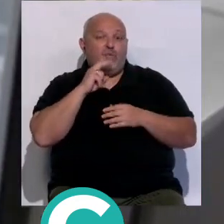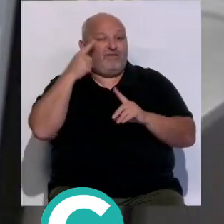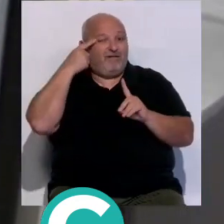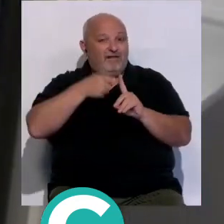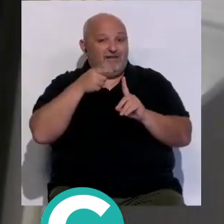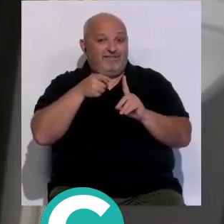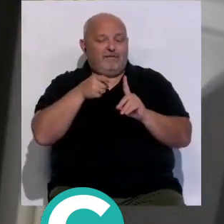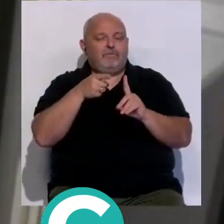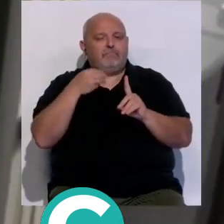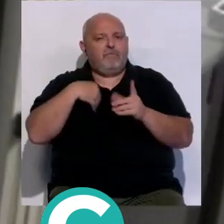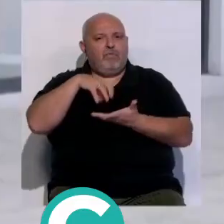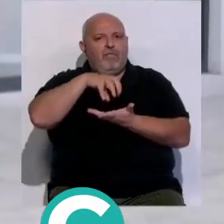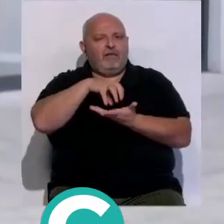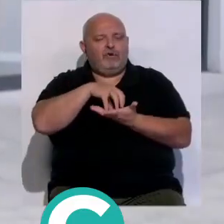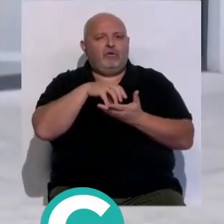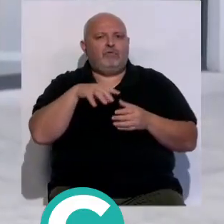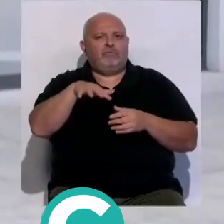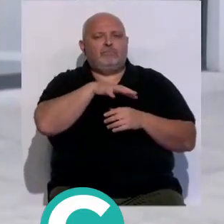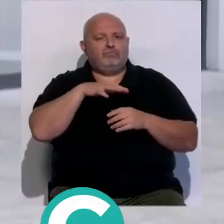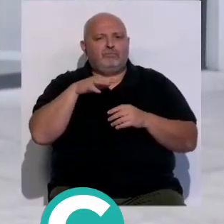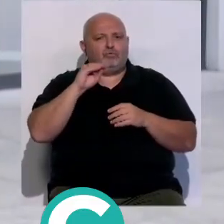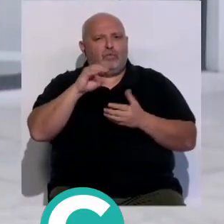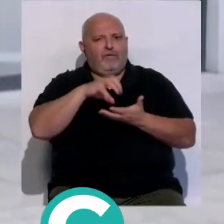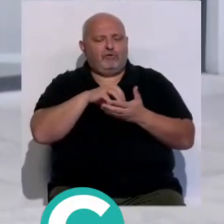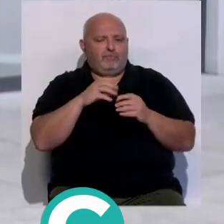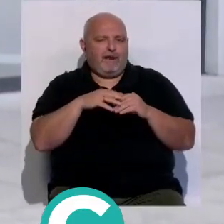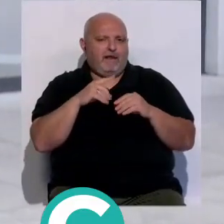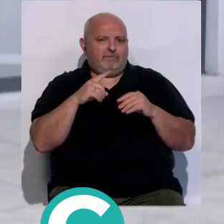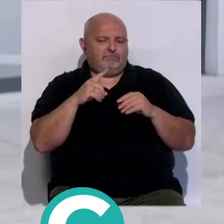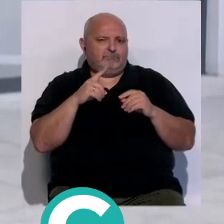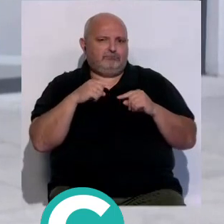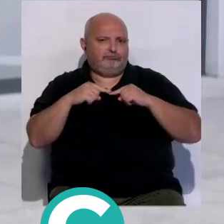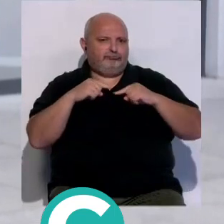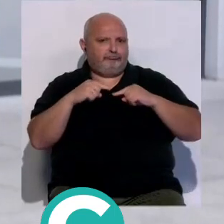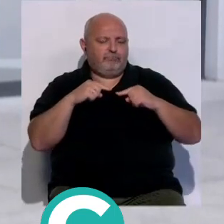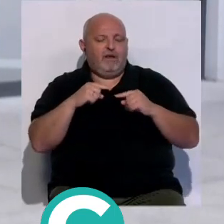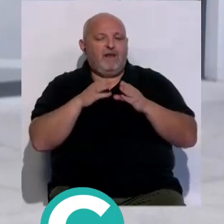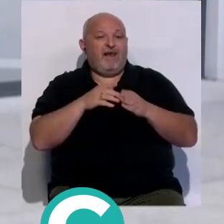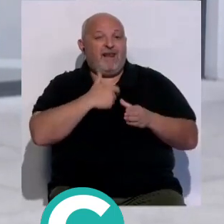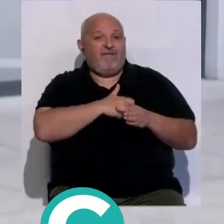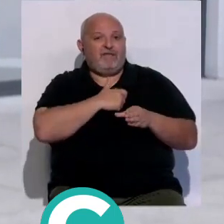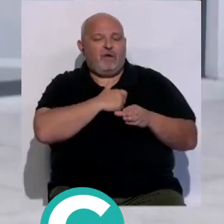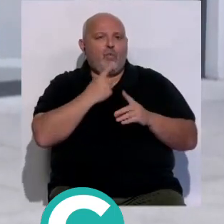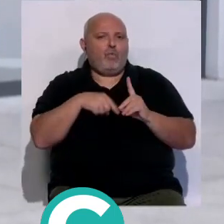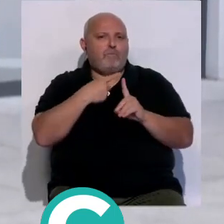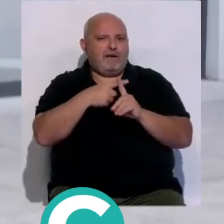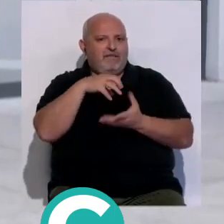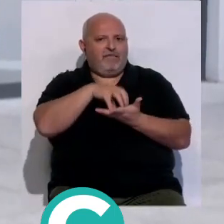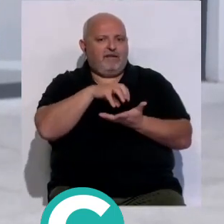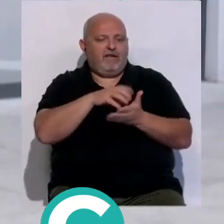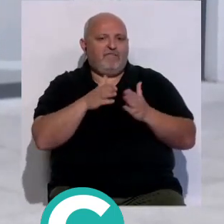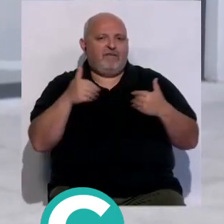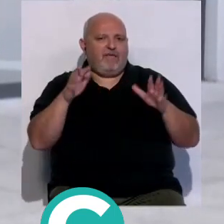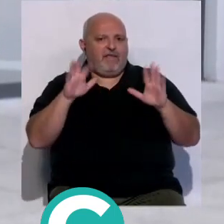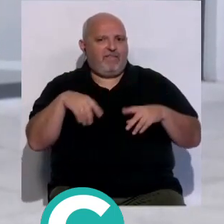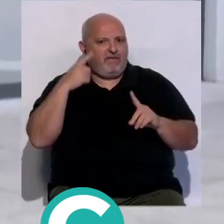en este centro del Olivillo su centro de operaciones. De esta forma, Navantia suma un nuevo centro en la Bahía